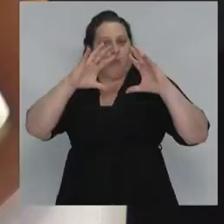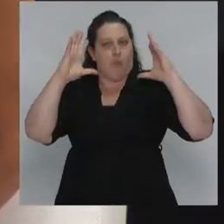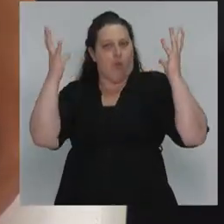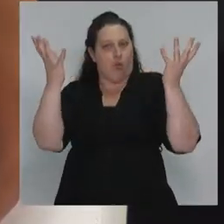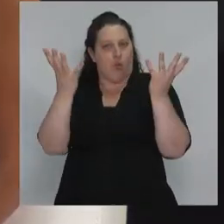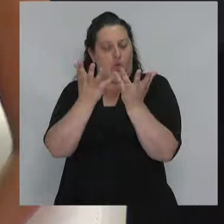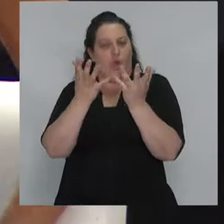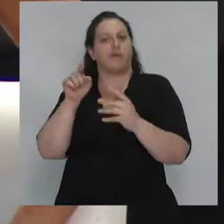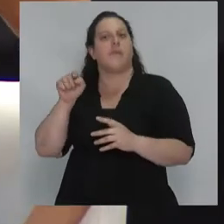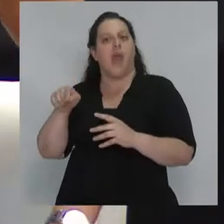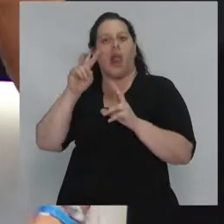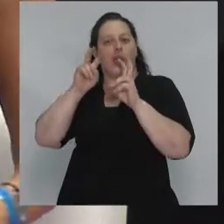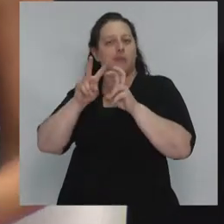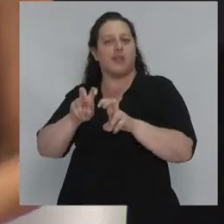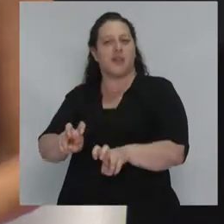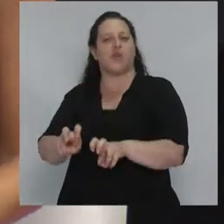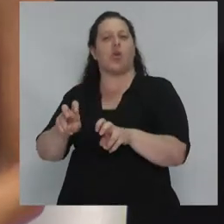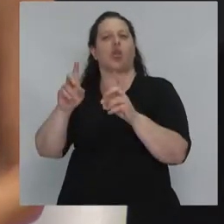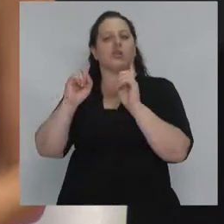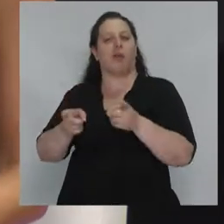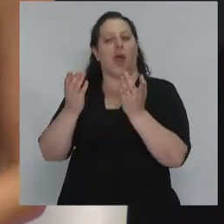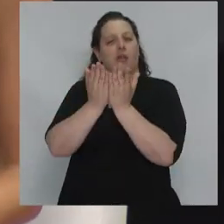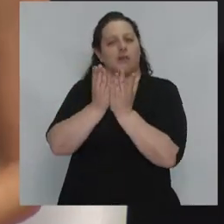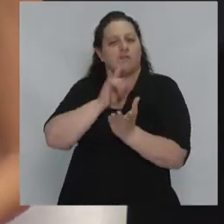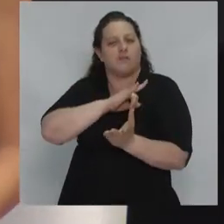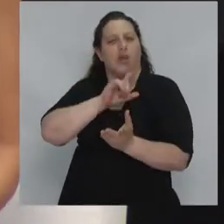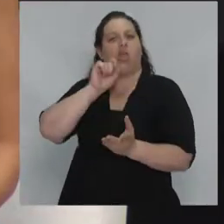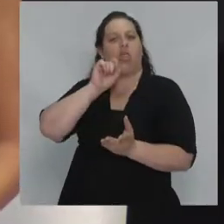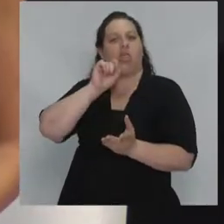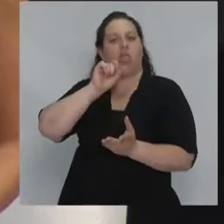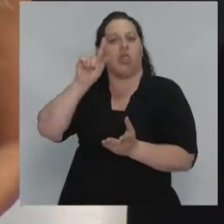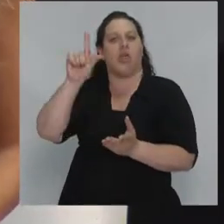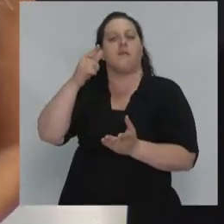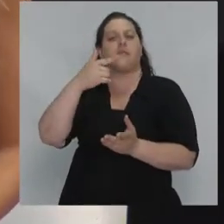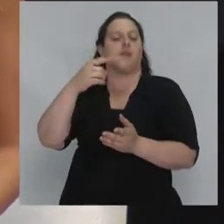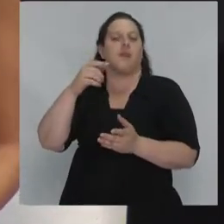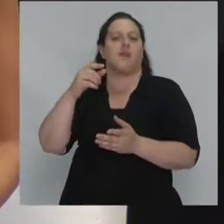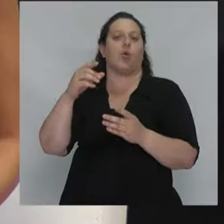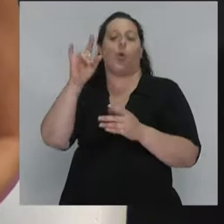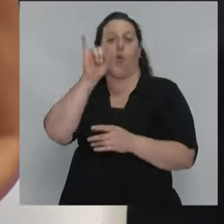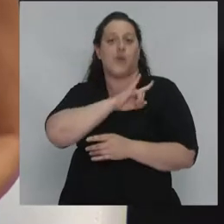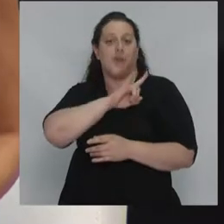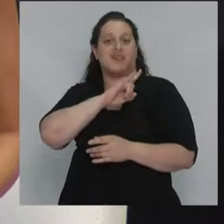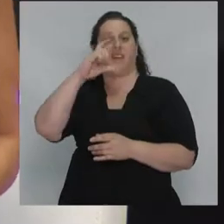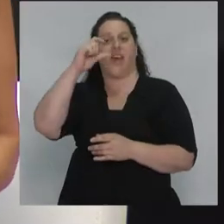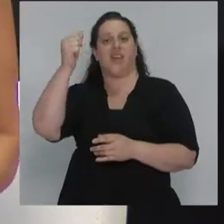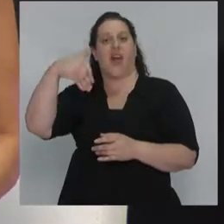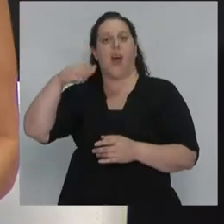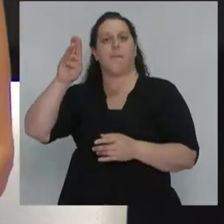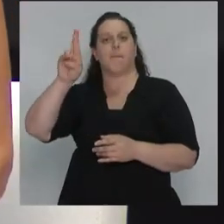investigador y académico sueco que trabaja en la Universidad de Cambridge en el Reino Unido.